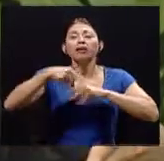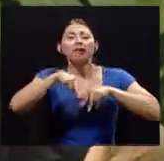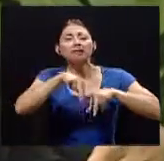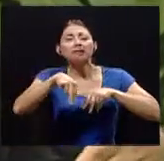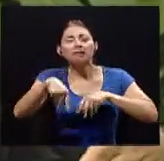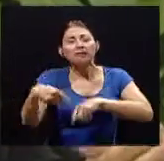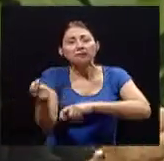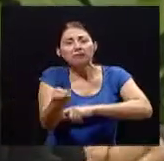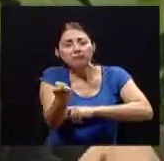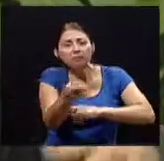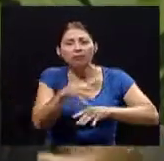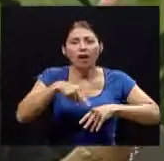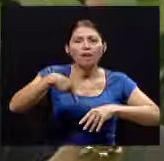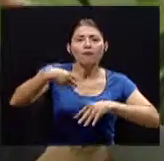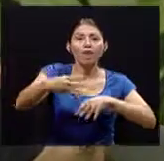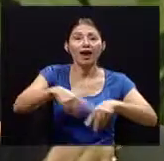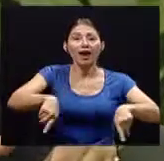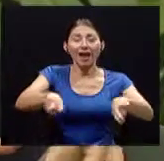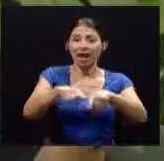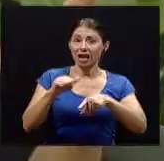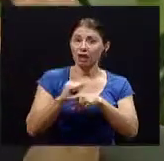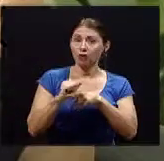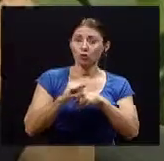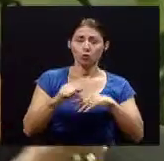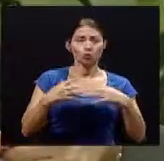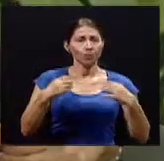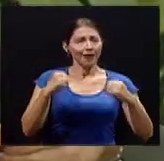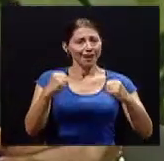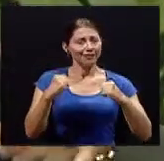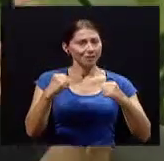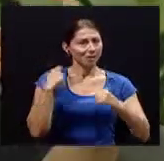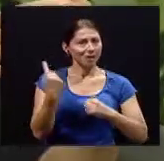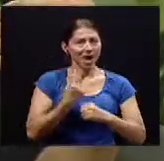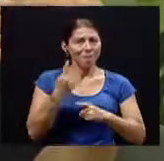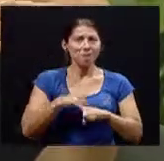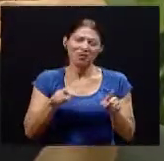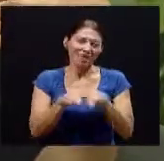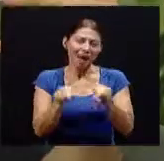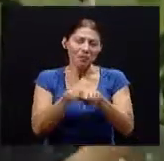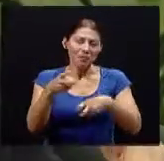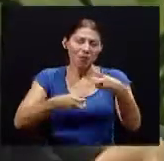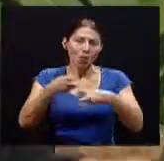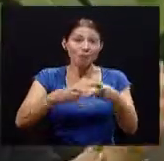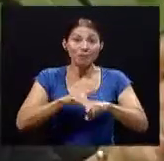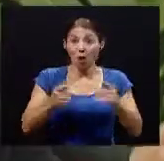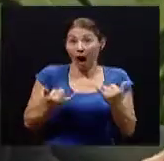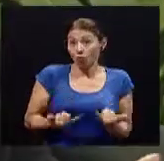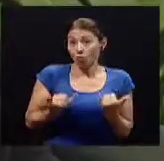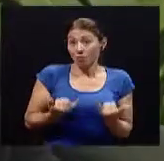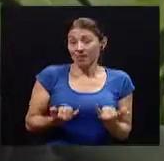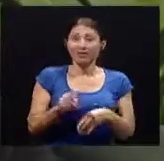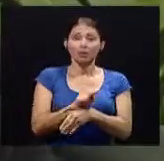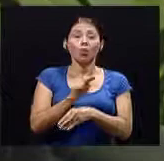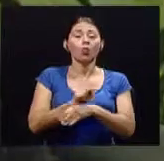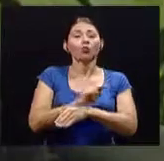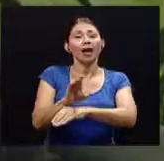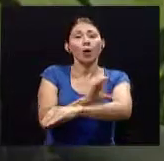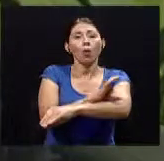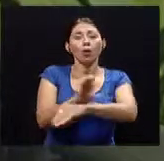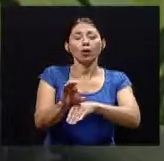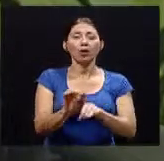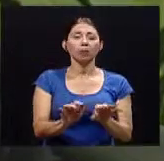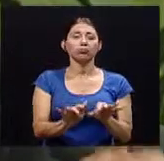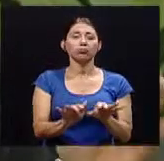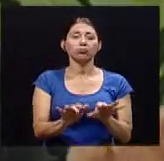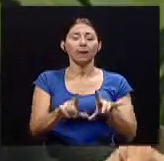usamos la computadora usamos la tablet, usamos el celular y en la ergonomía, en la terapia física